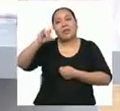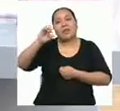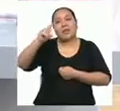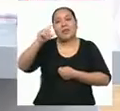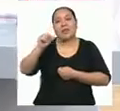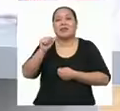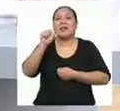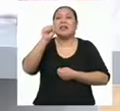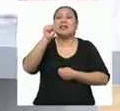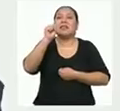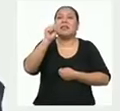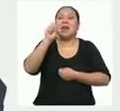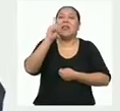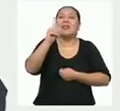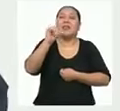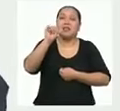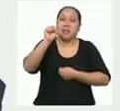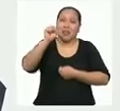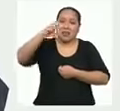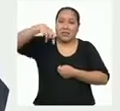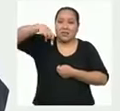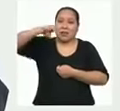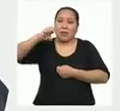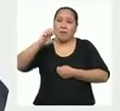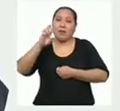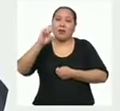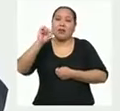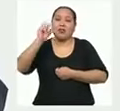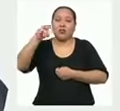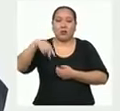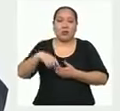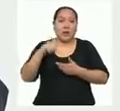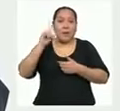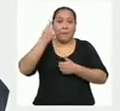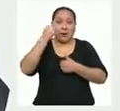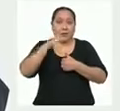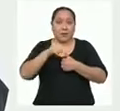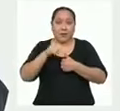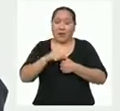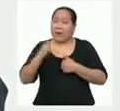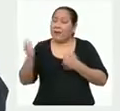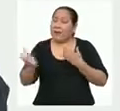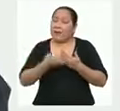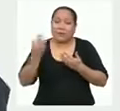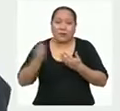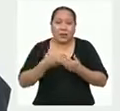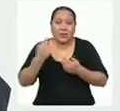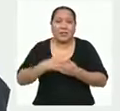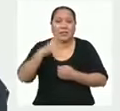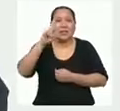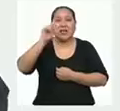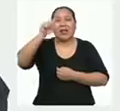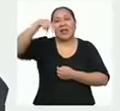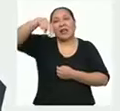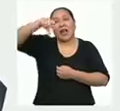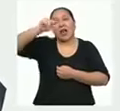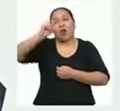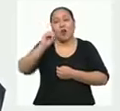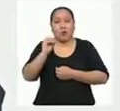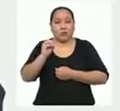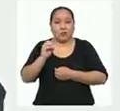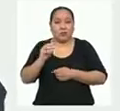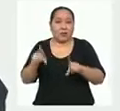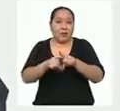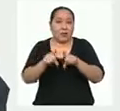¿Y cuáles son esas medidas? La primera medida de dispersión y la más sencilla es el rango. Es también